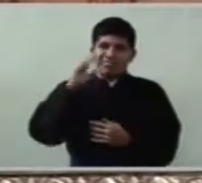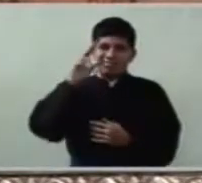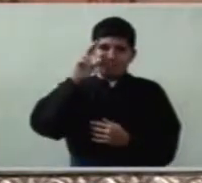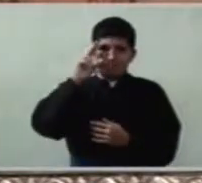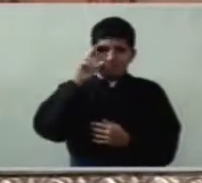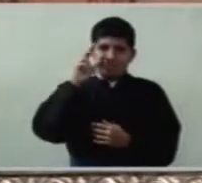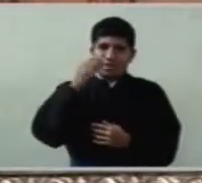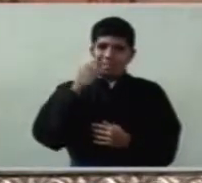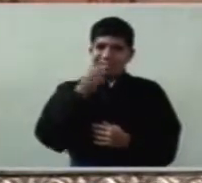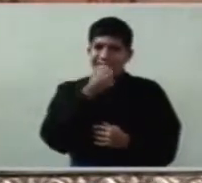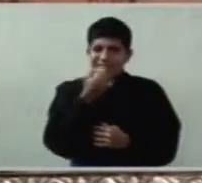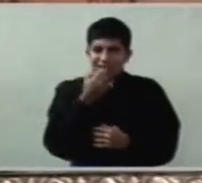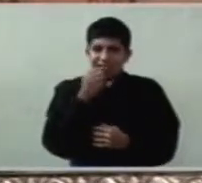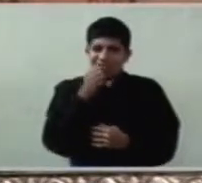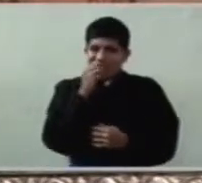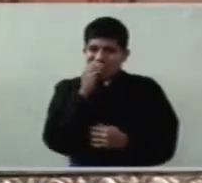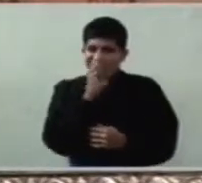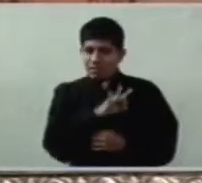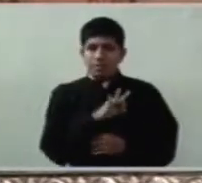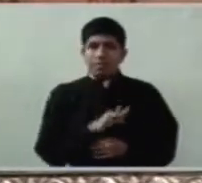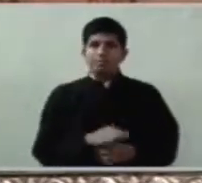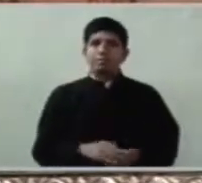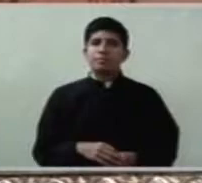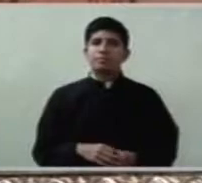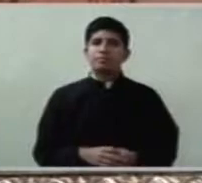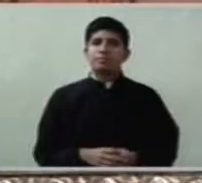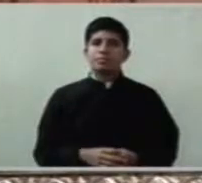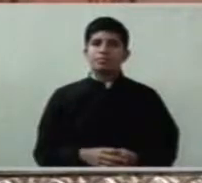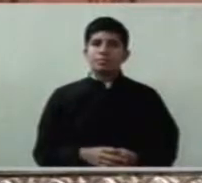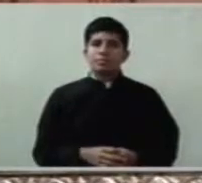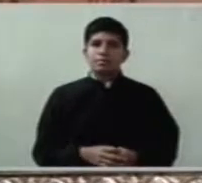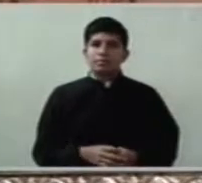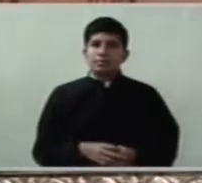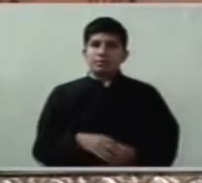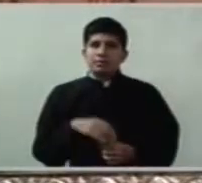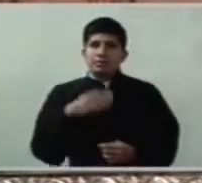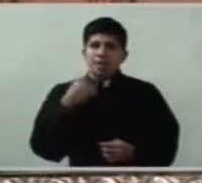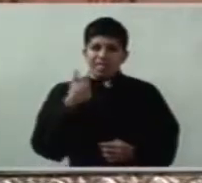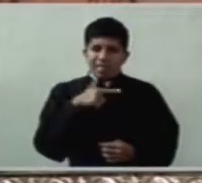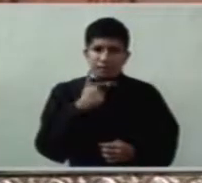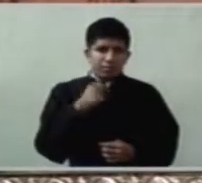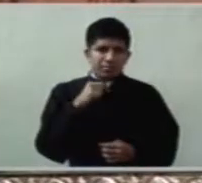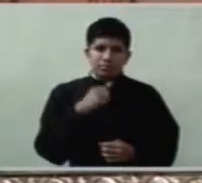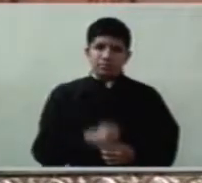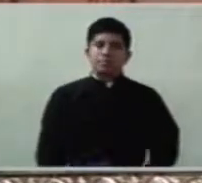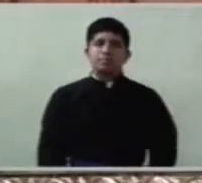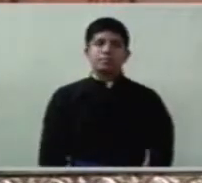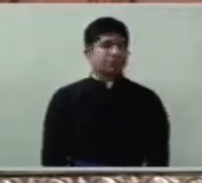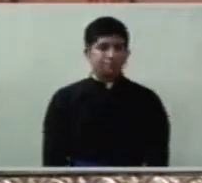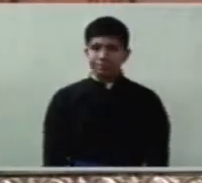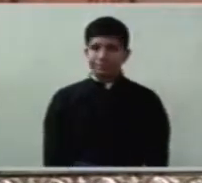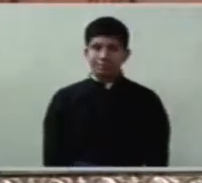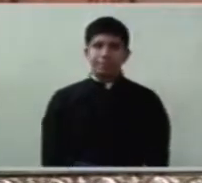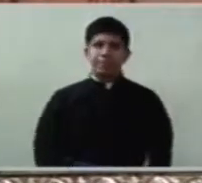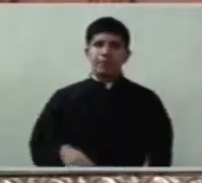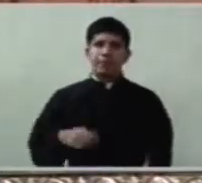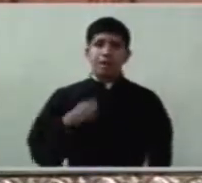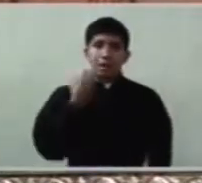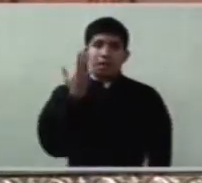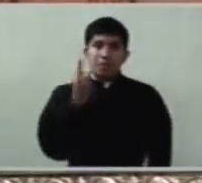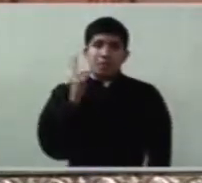lastiman los dientes y fastidian al paladar. Queremos ser